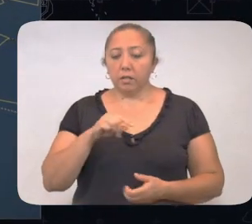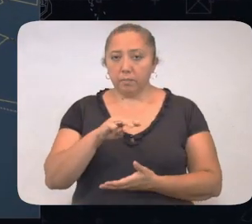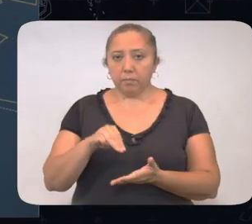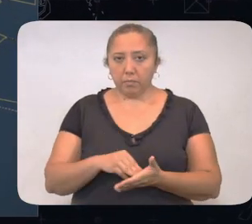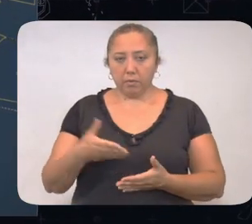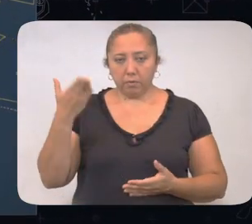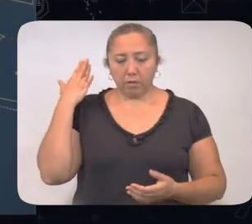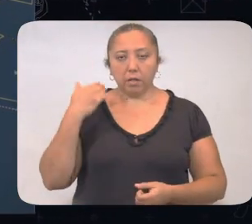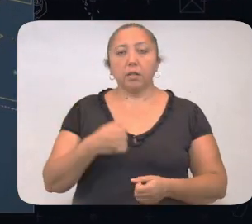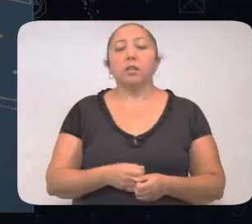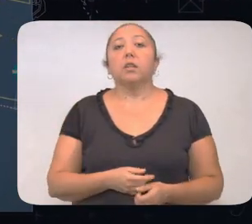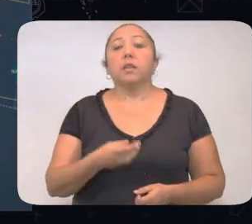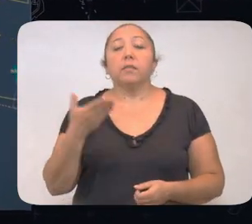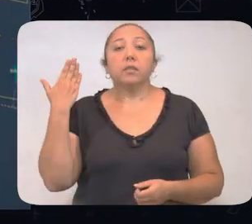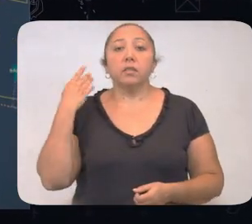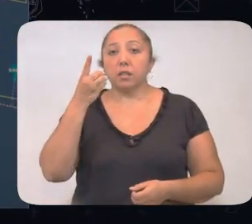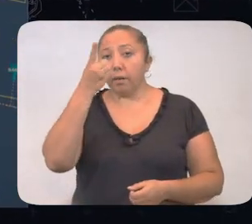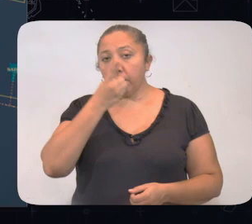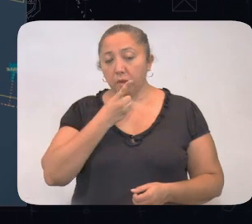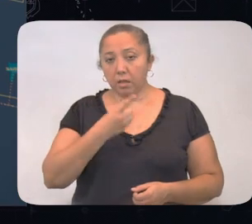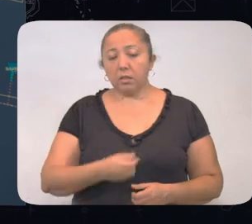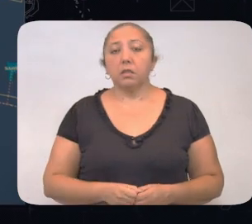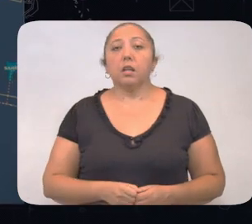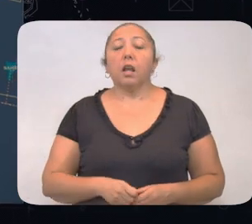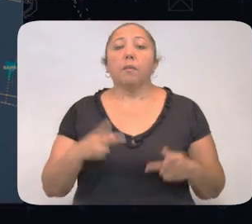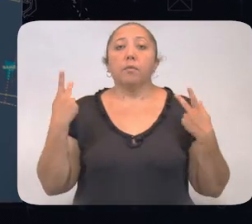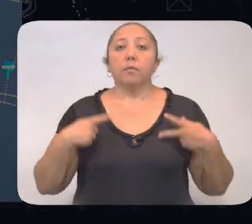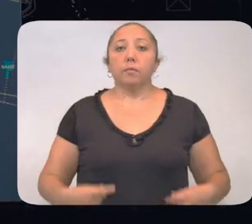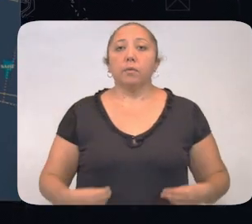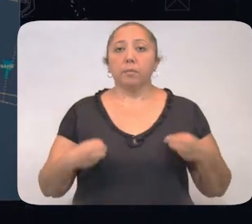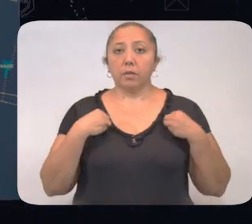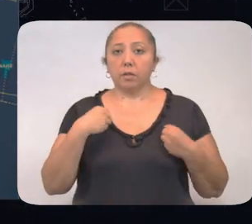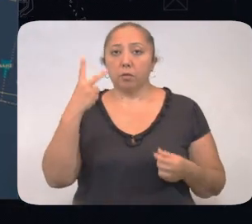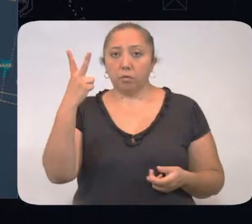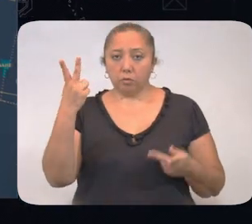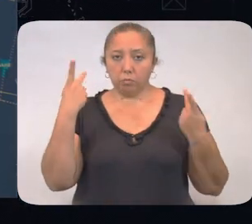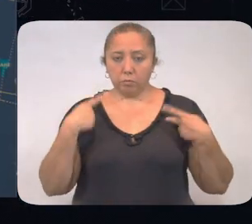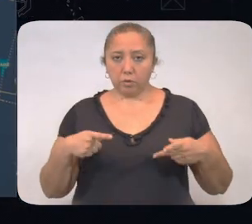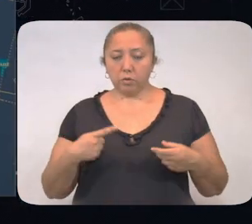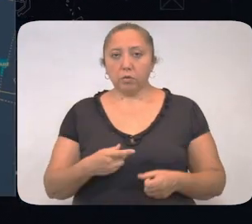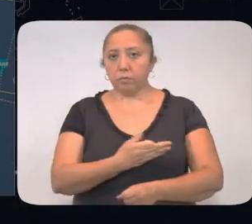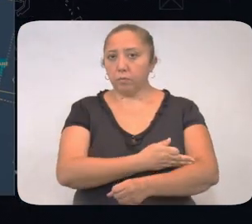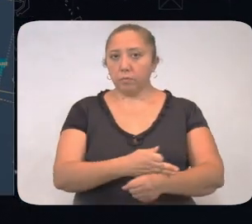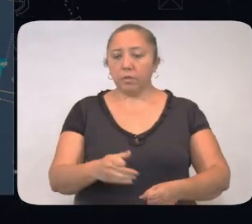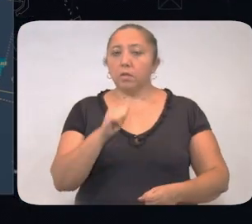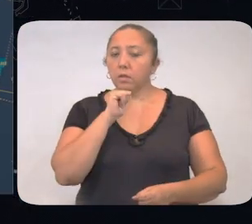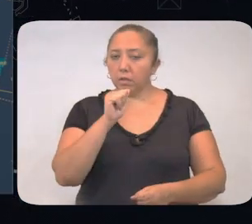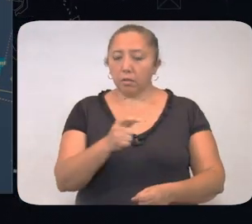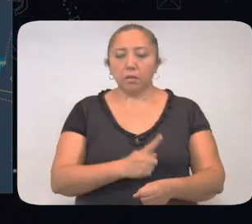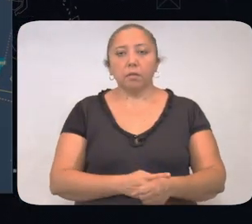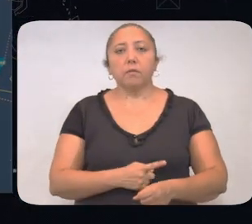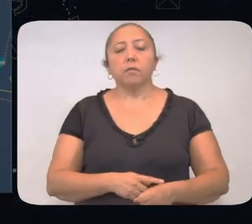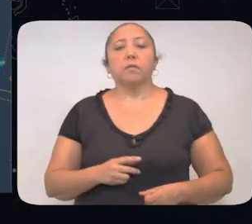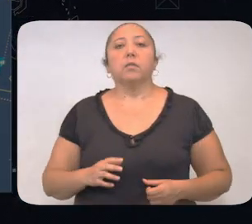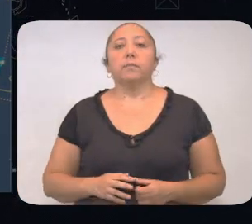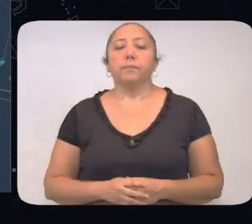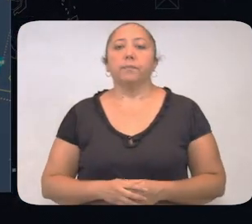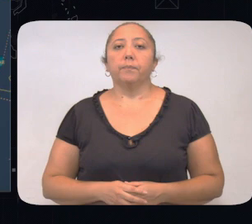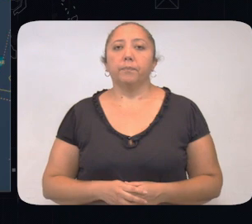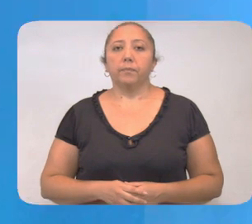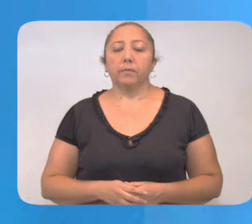de Mérida, con antecedente médico de diabetes. La paciente convivía con dos contactos, los cuales hasta el momento se reportan